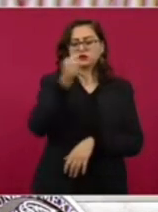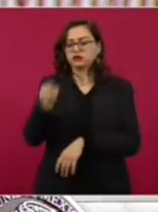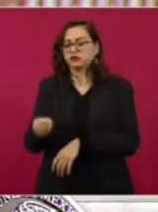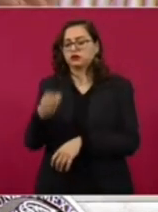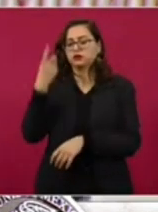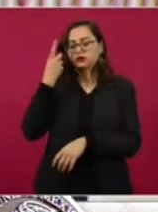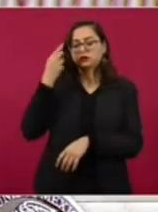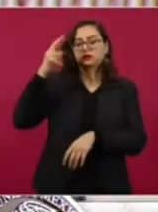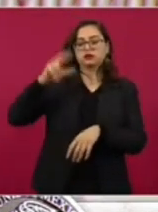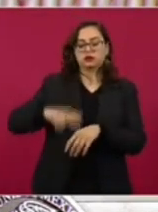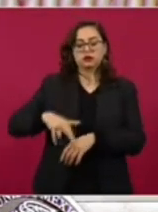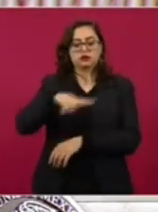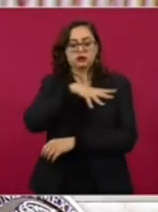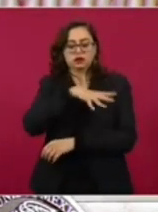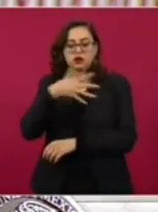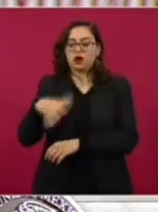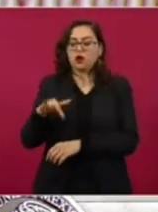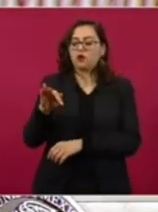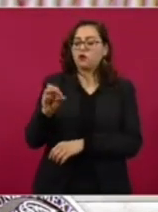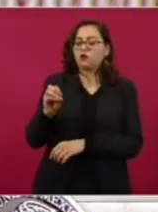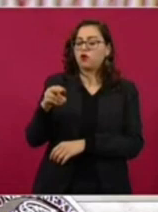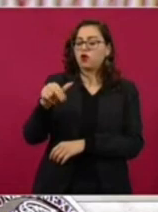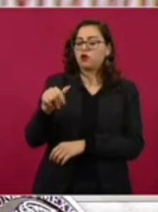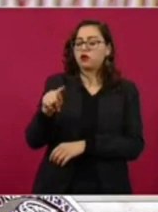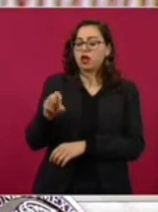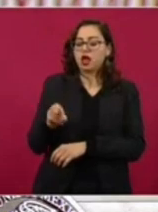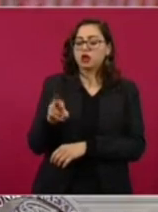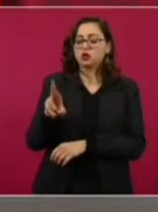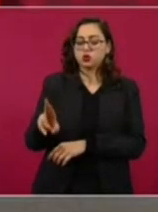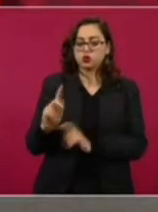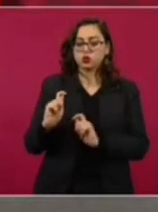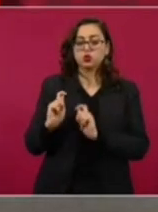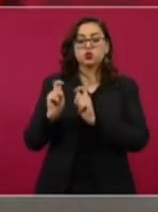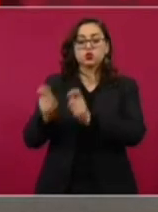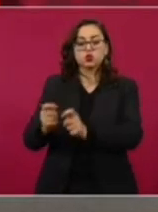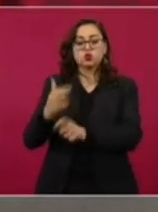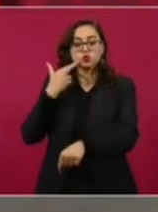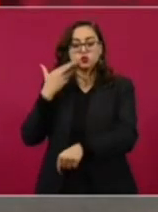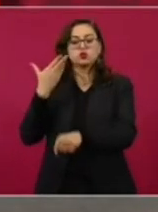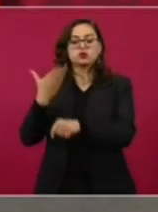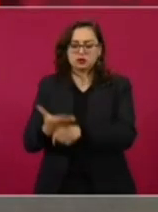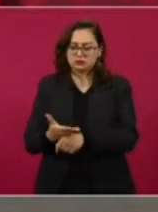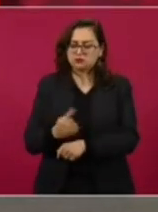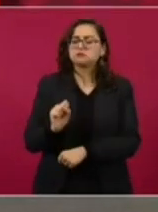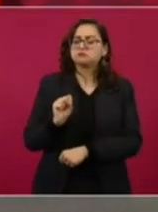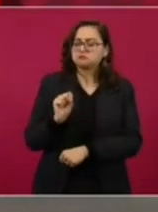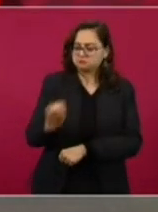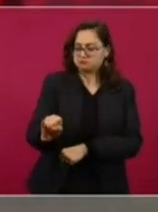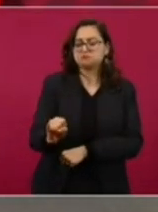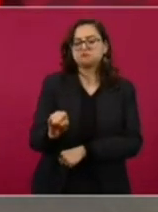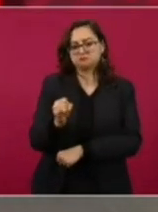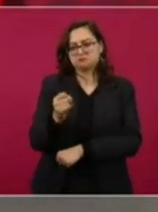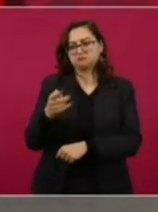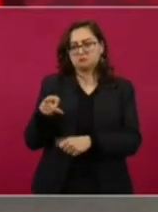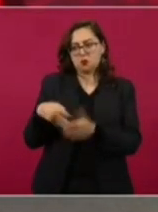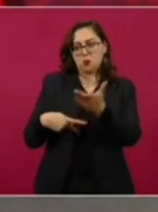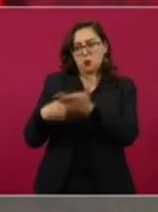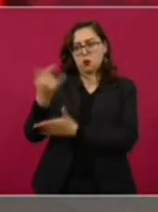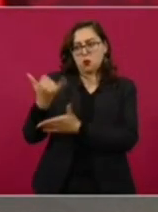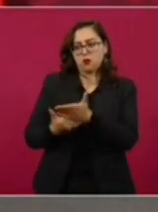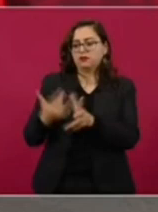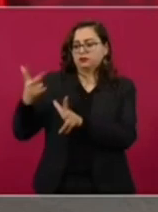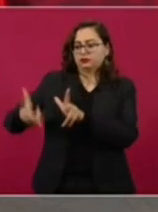Fonatur, con lo que ello implica, que es coordinar los trabajos para que uno de los grandes proyectos